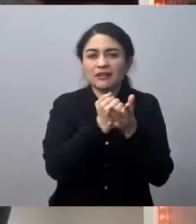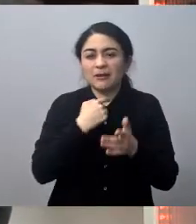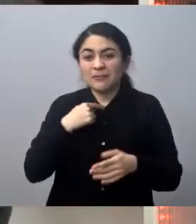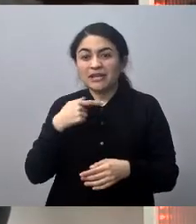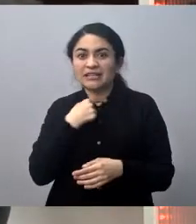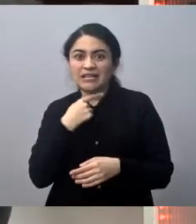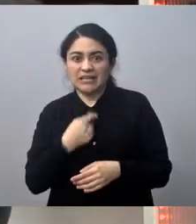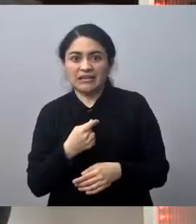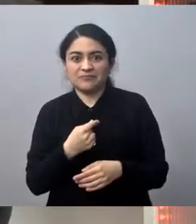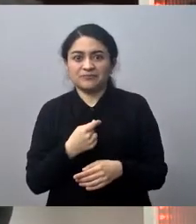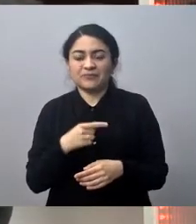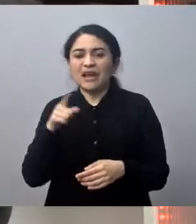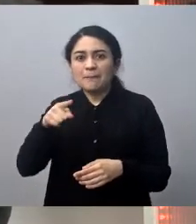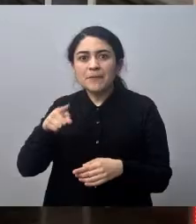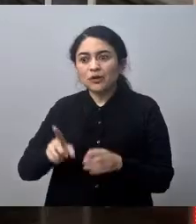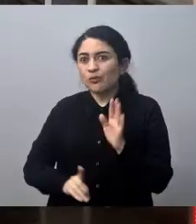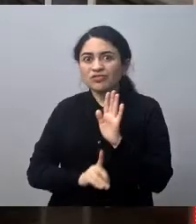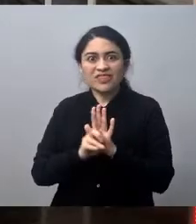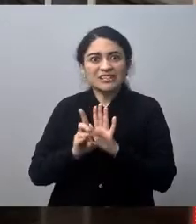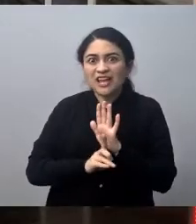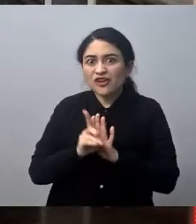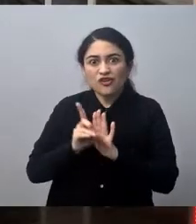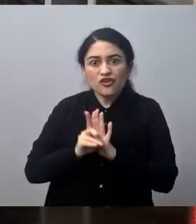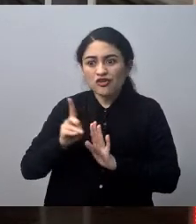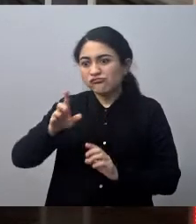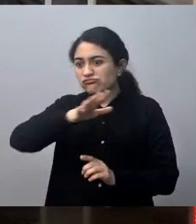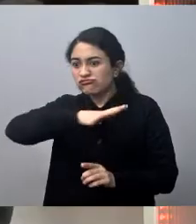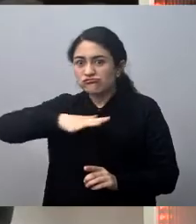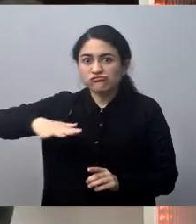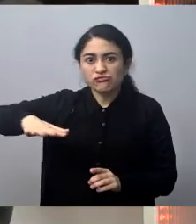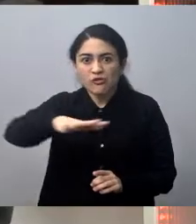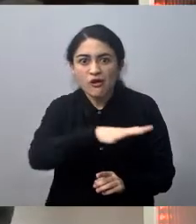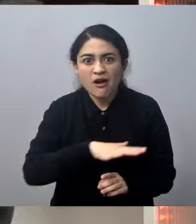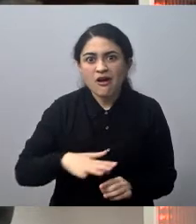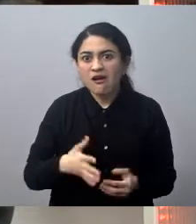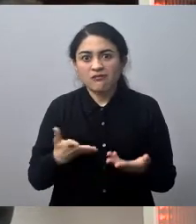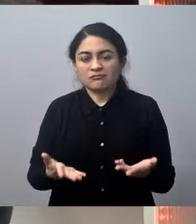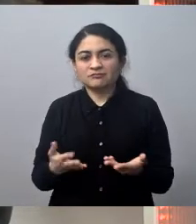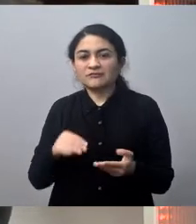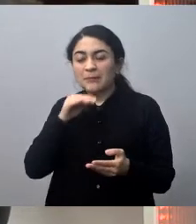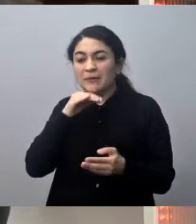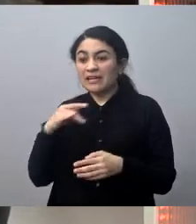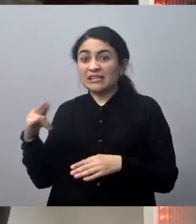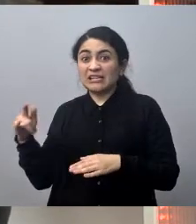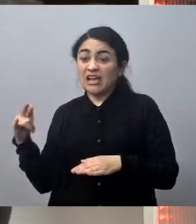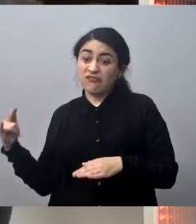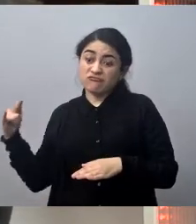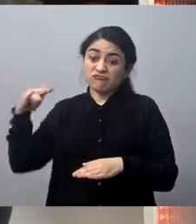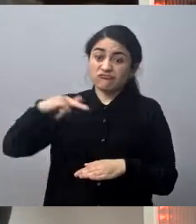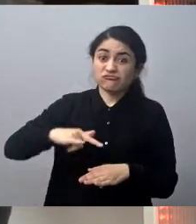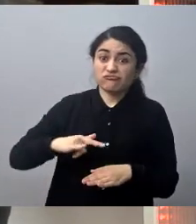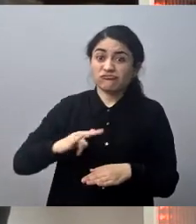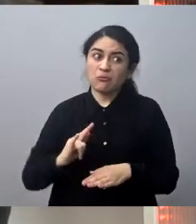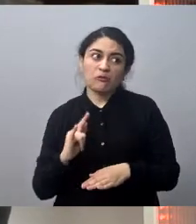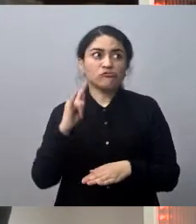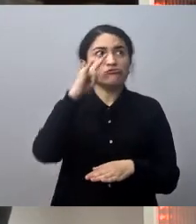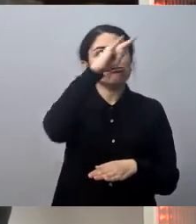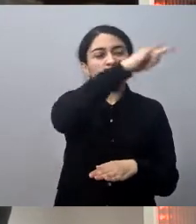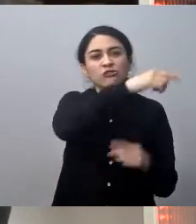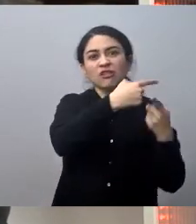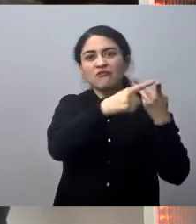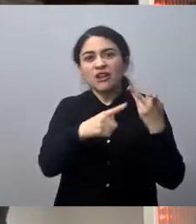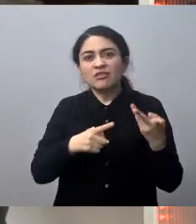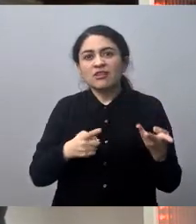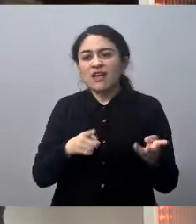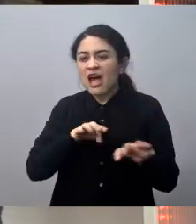desarrollo en torno a eso porque no solamente beneficiar la línea aérea que va a llegar va a aterrizar sino que el desarrollo total en una serie de actividades